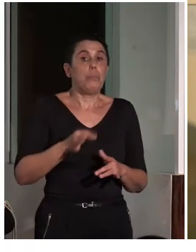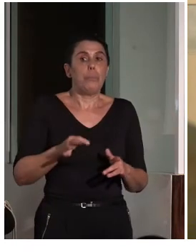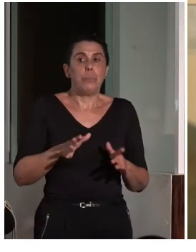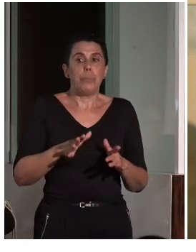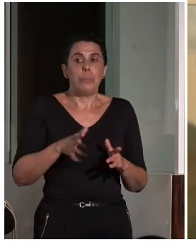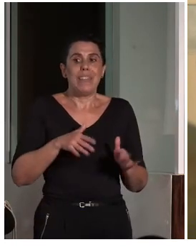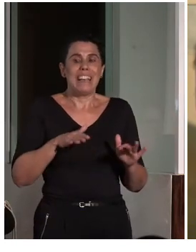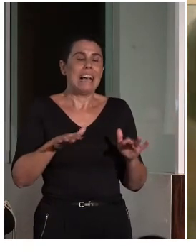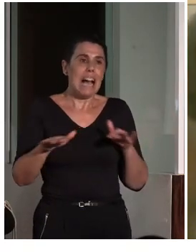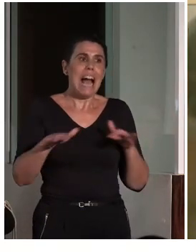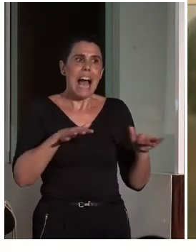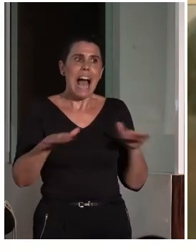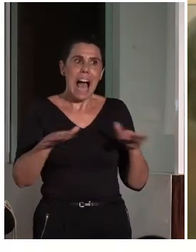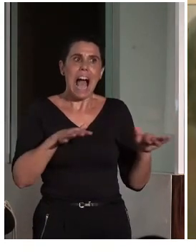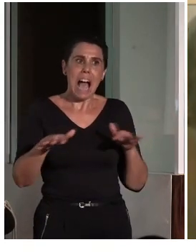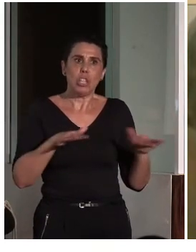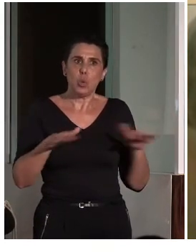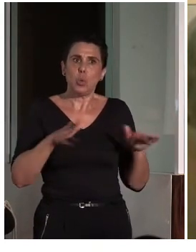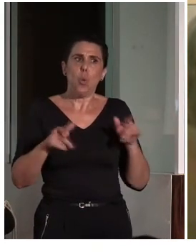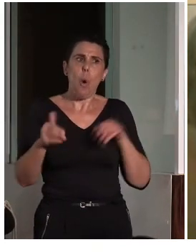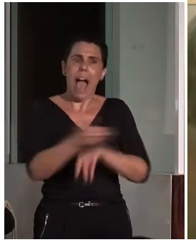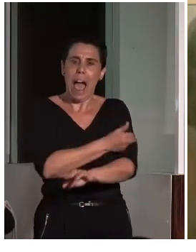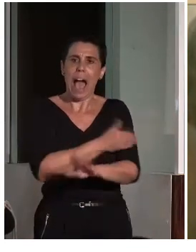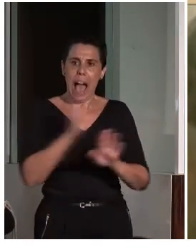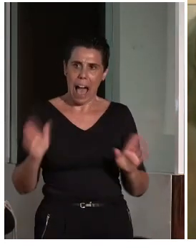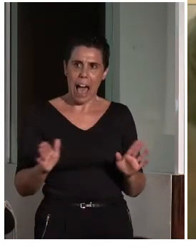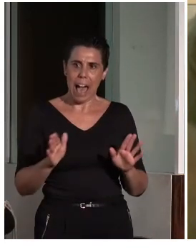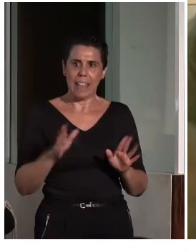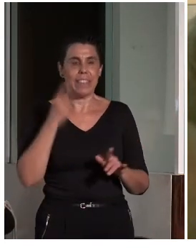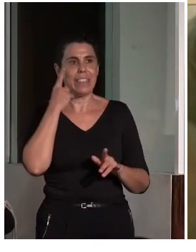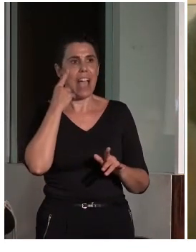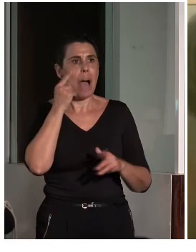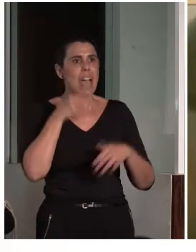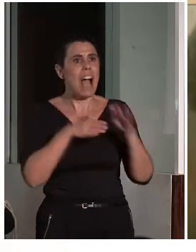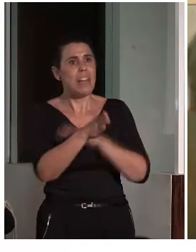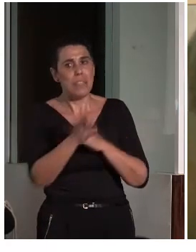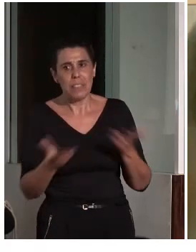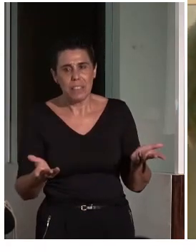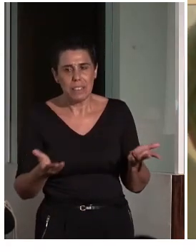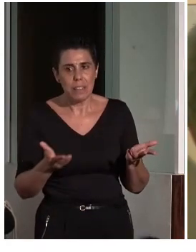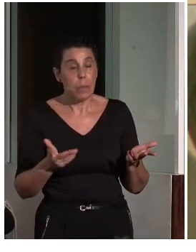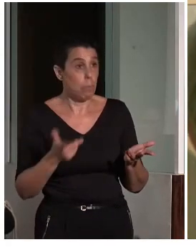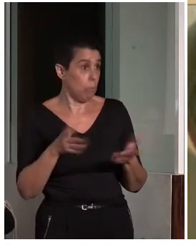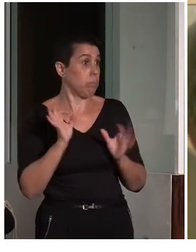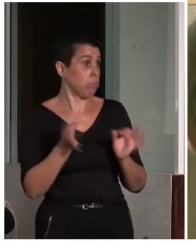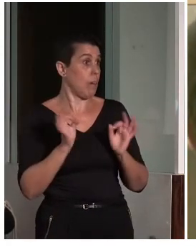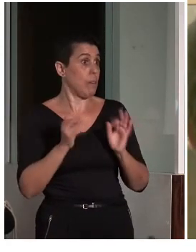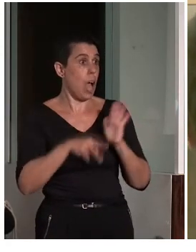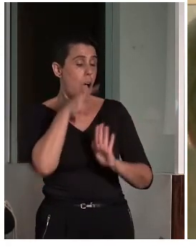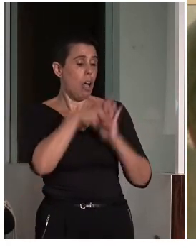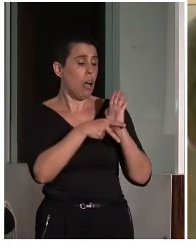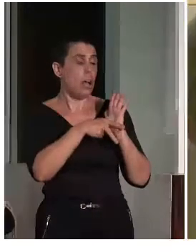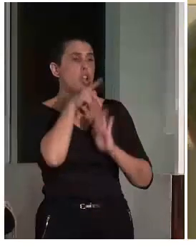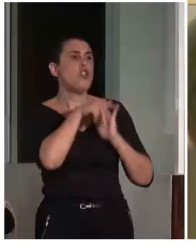actuar un poco más coercitivamente en estas cuestiones de la estricta legalidad. Porque lo cierto es que normativa, tenemos una